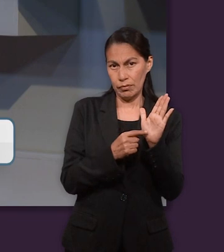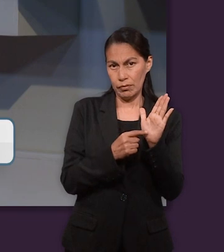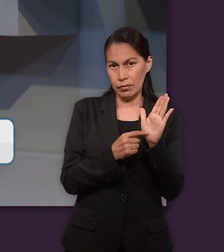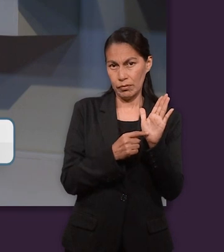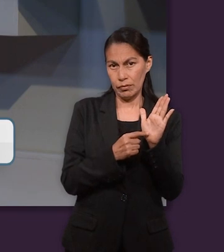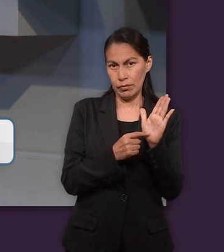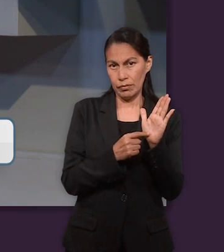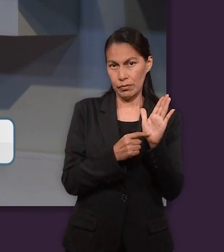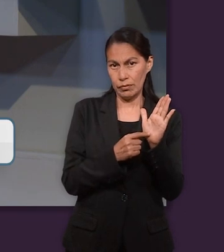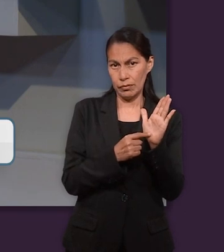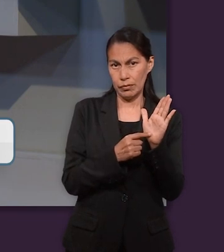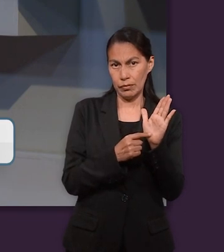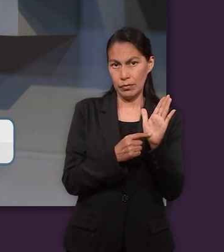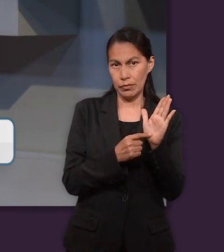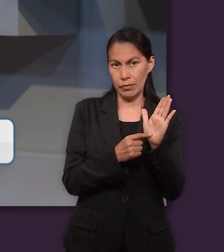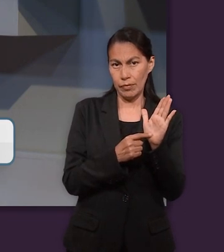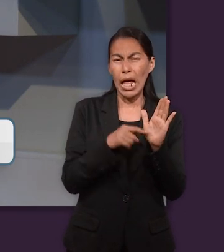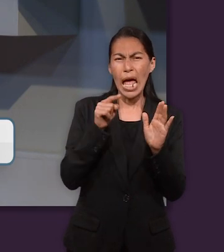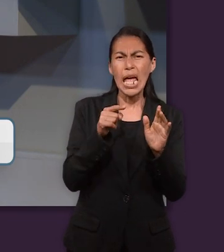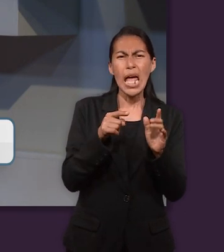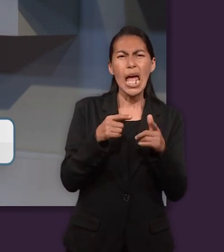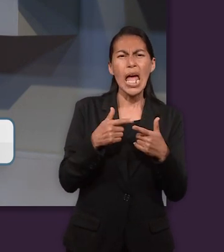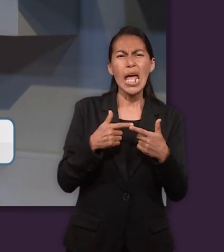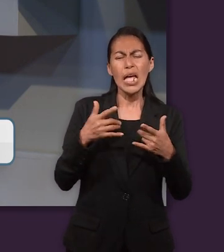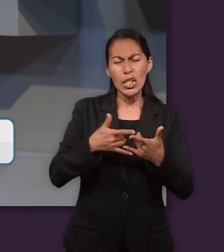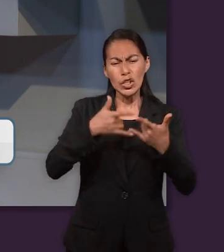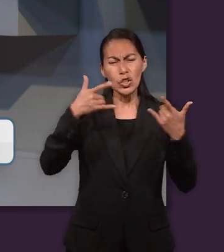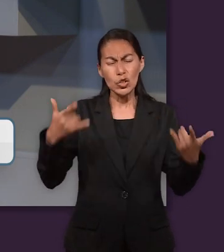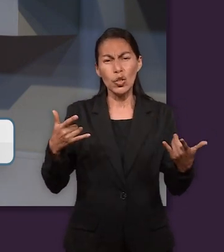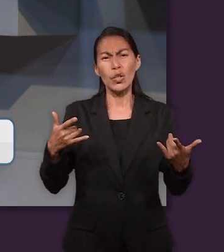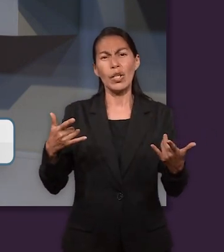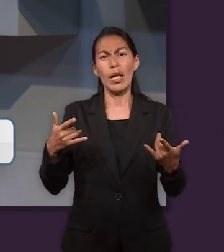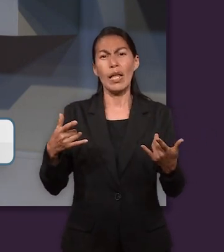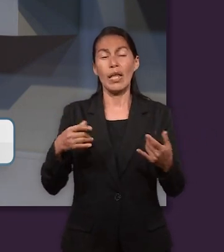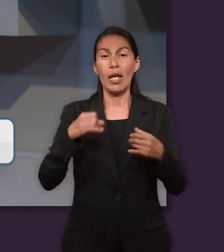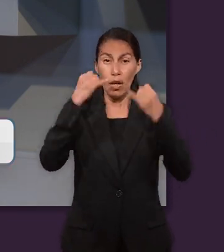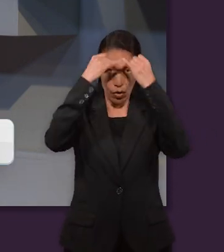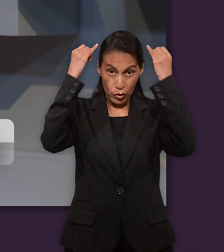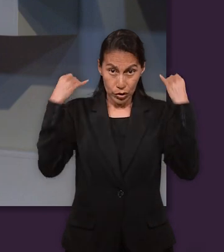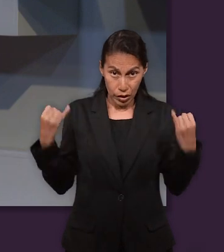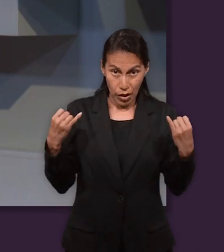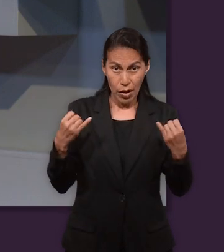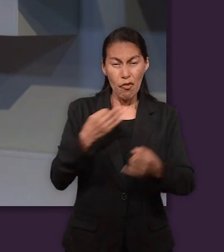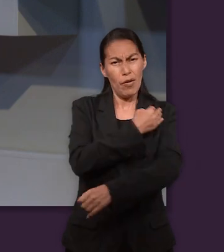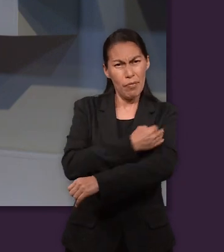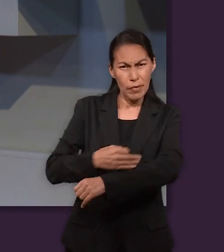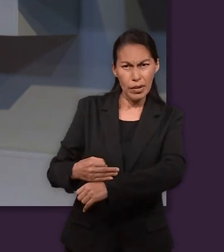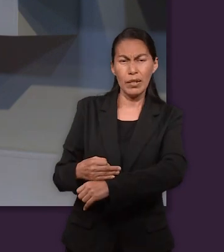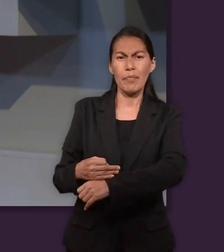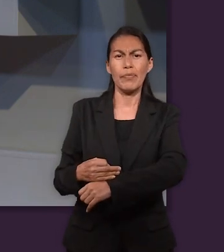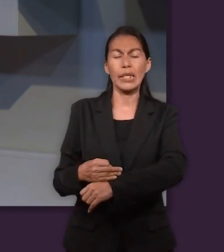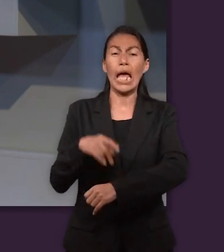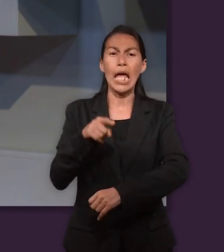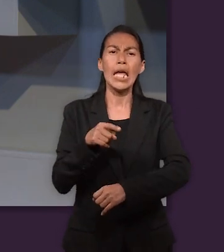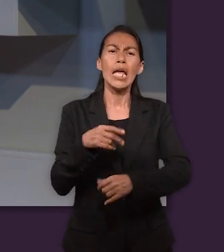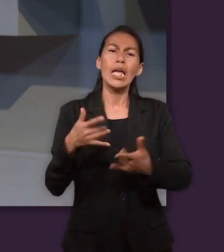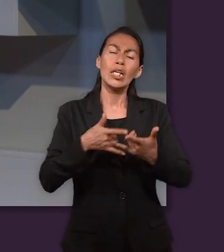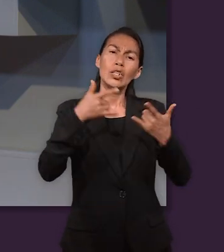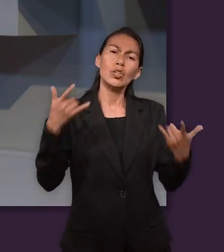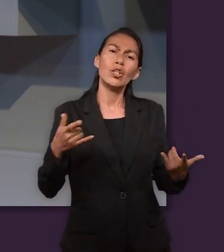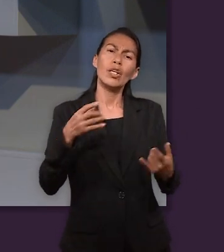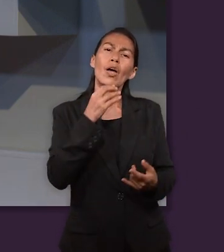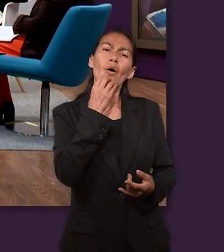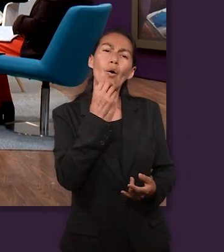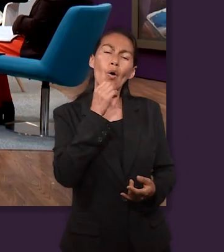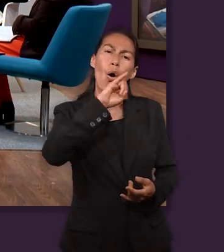pequeña interrupción, entre comillas, porque sigue la historia cronológica de José y de su familia. En el capítulo 38 leemos la